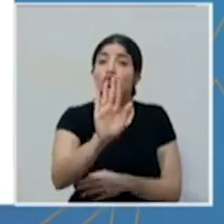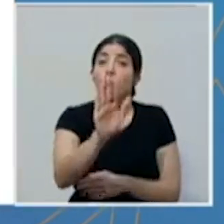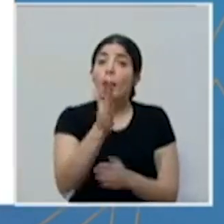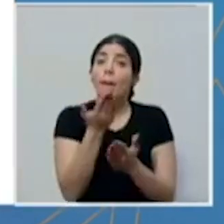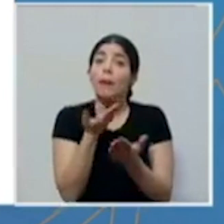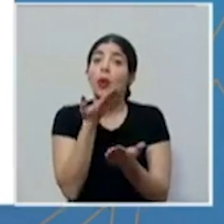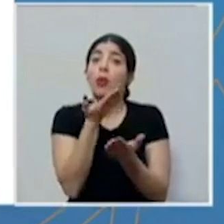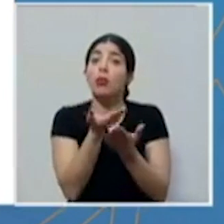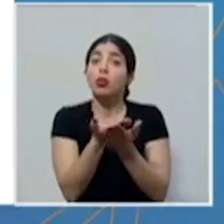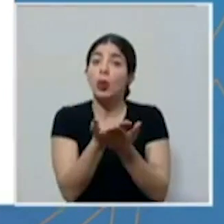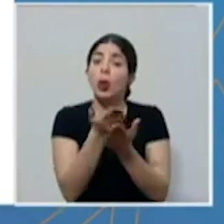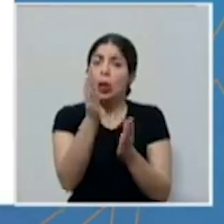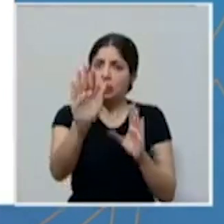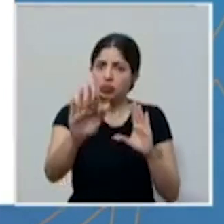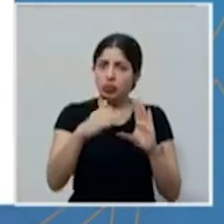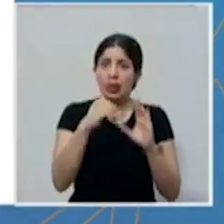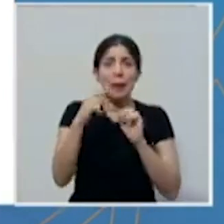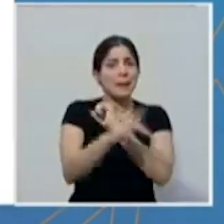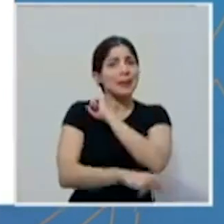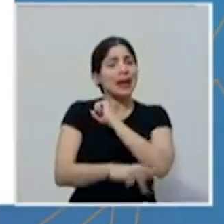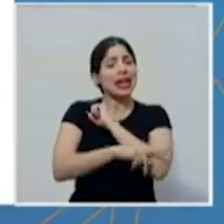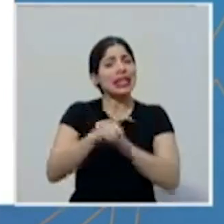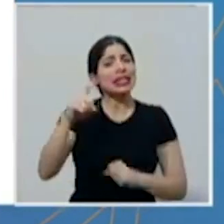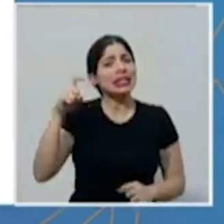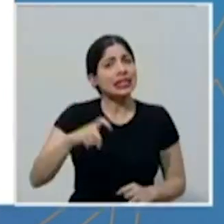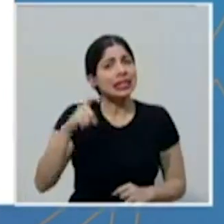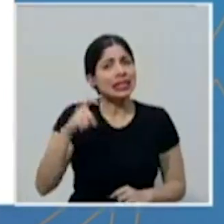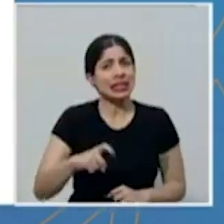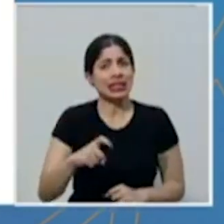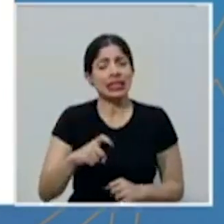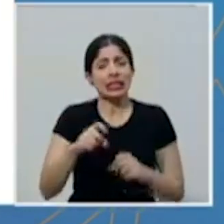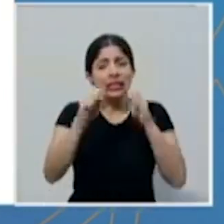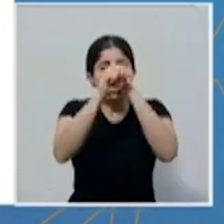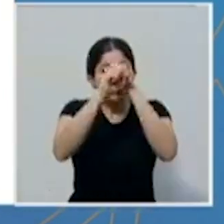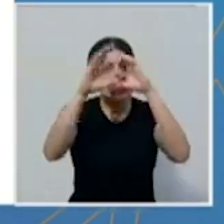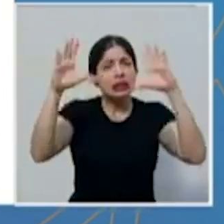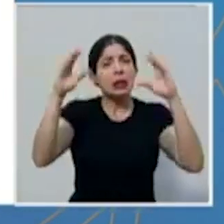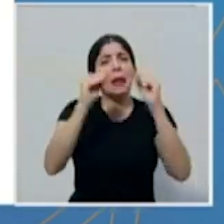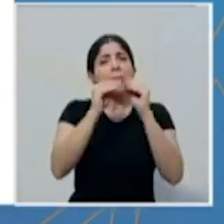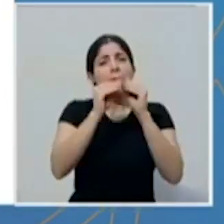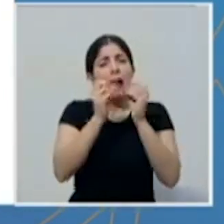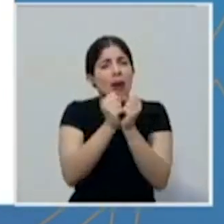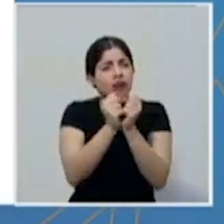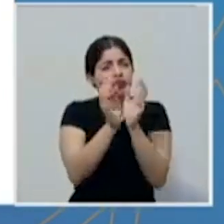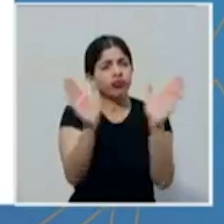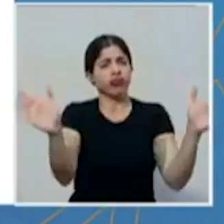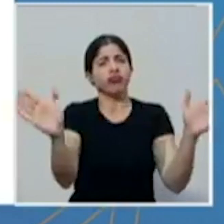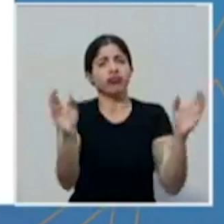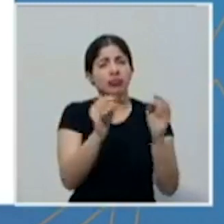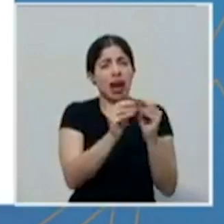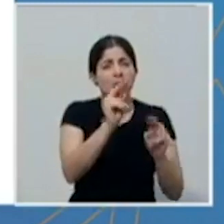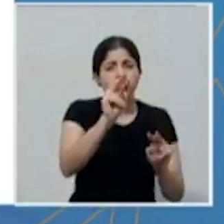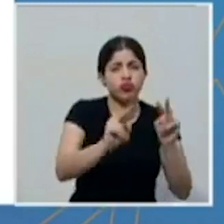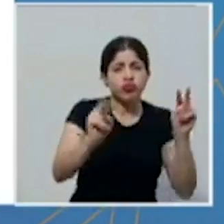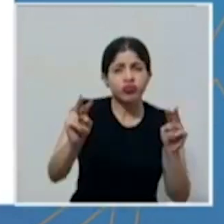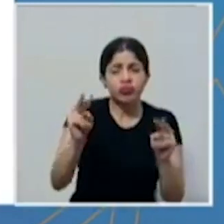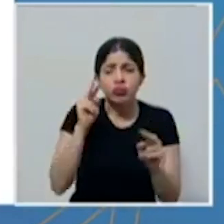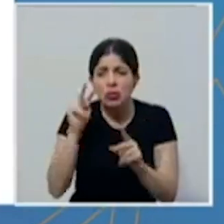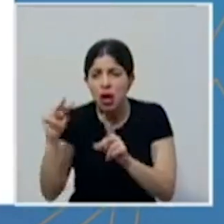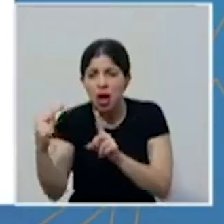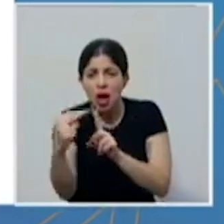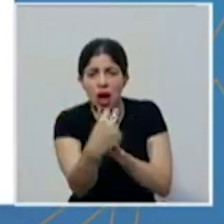propuestas. El país requiere una visión amplia y plural para tomar decisiones